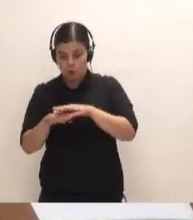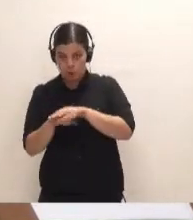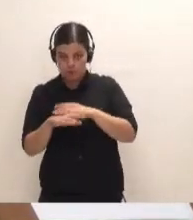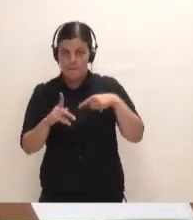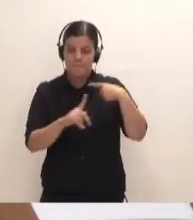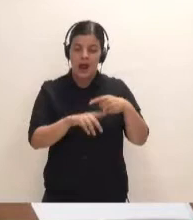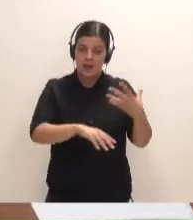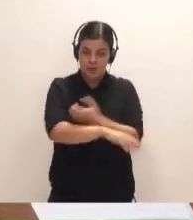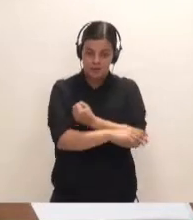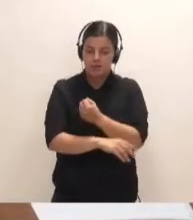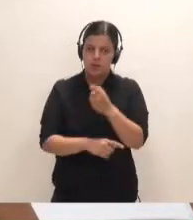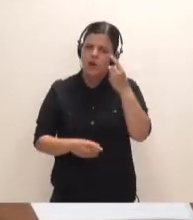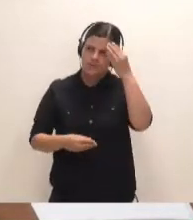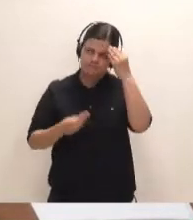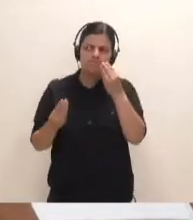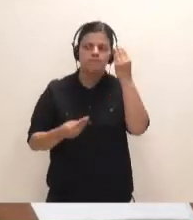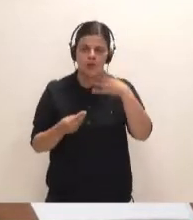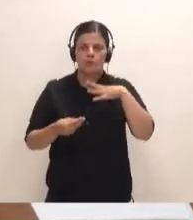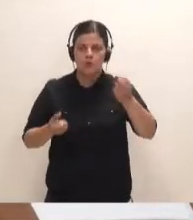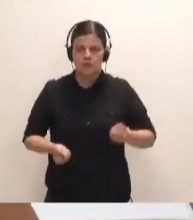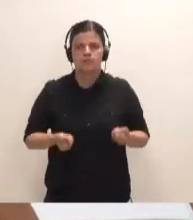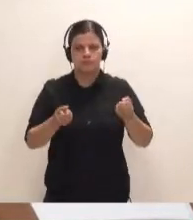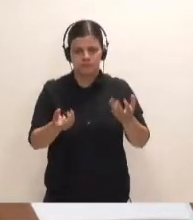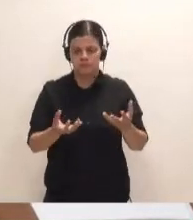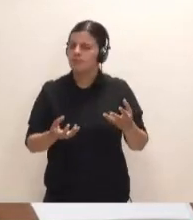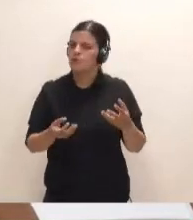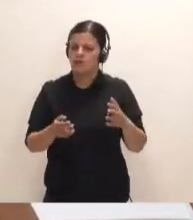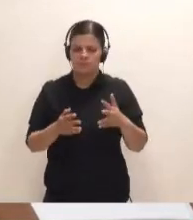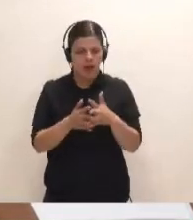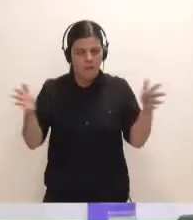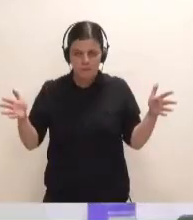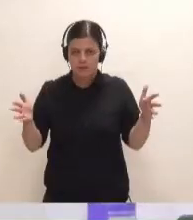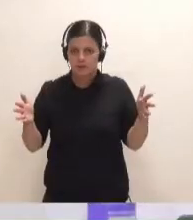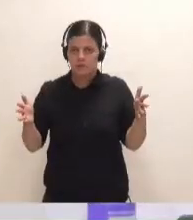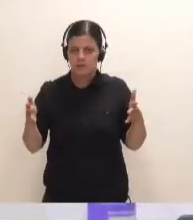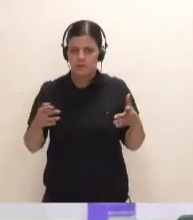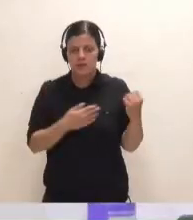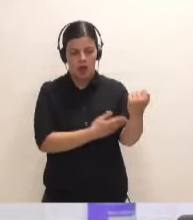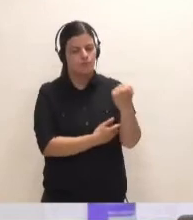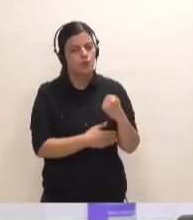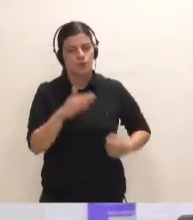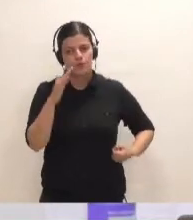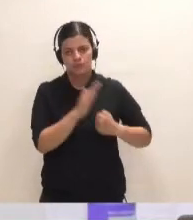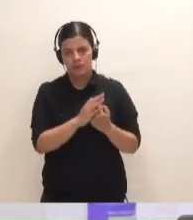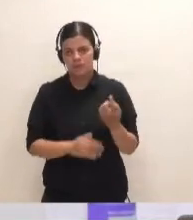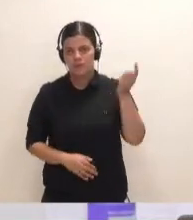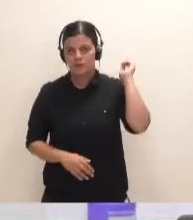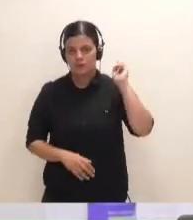forjar un criterio que me gustaría pudiese llegar a ser el más amplio posible y tuviese todo el respaldo de